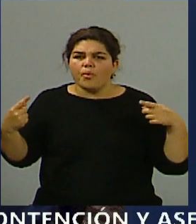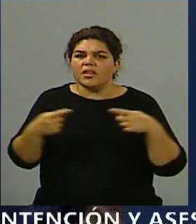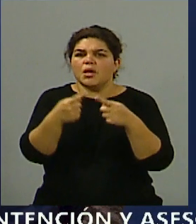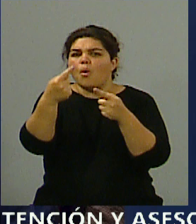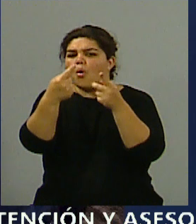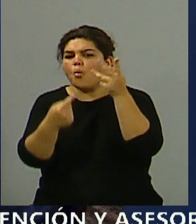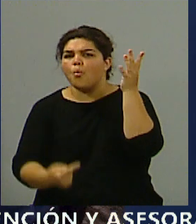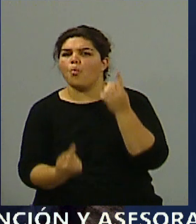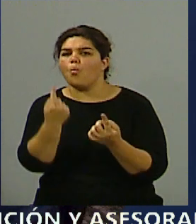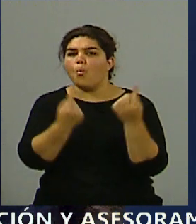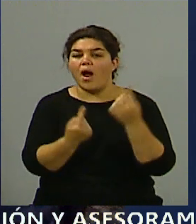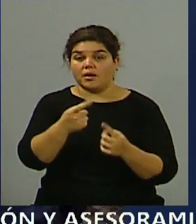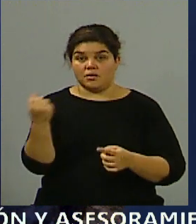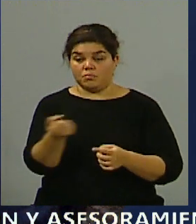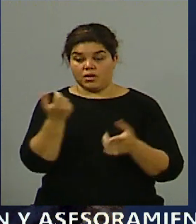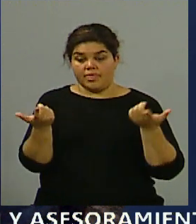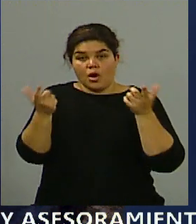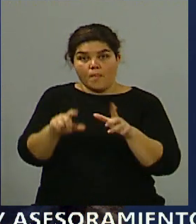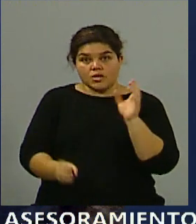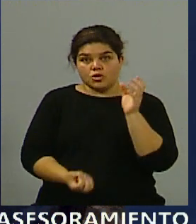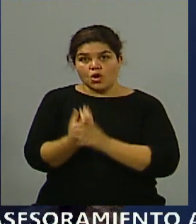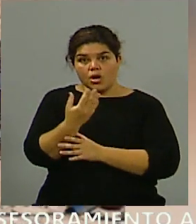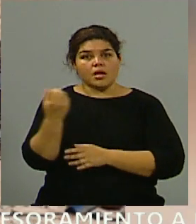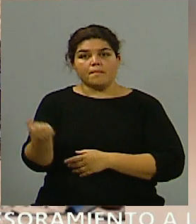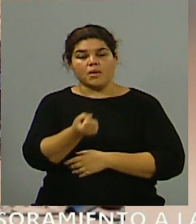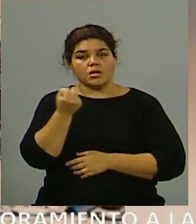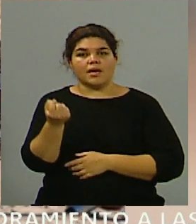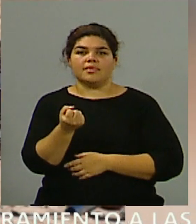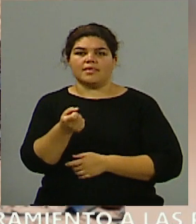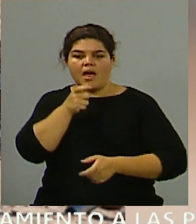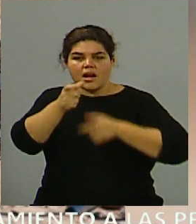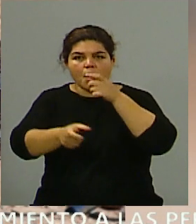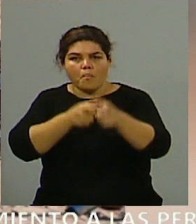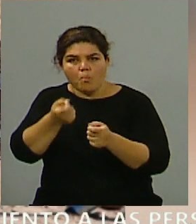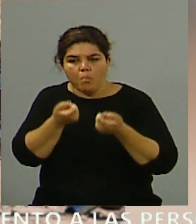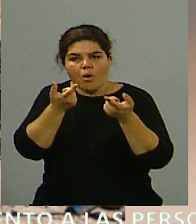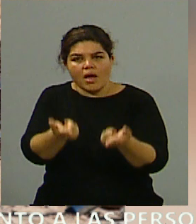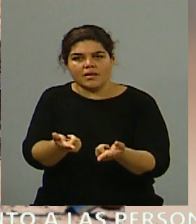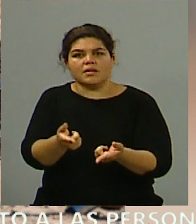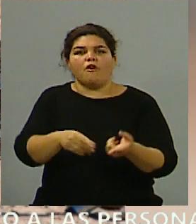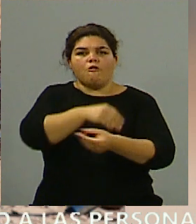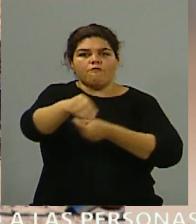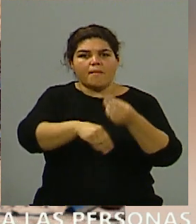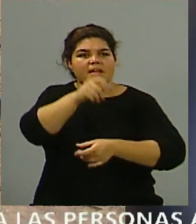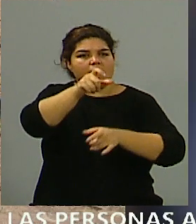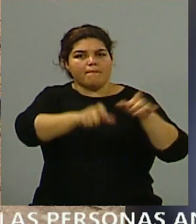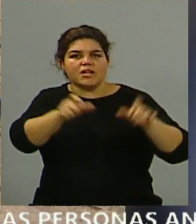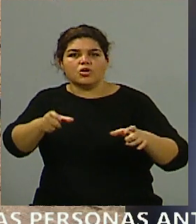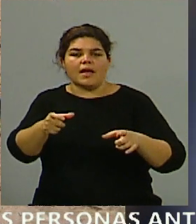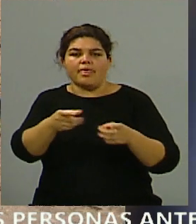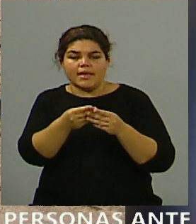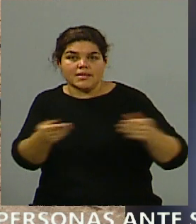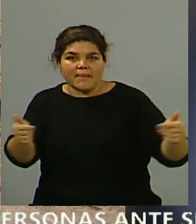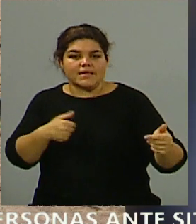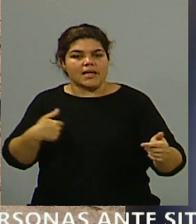reparar, dar respuestas a los familiares que buscan a desaparecidos y desaparecidas de la última dictadura cívico-militar y